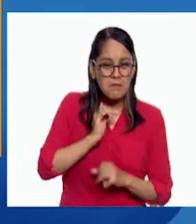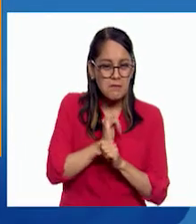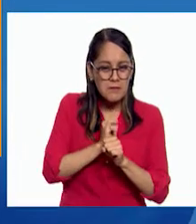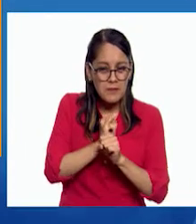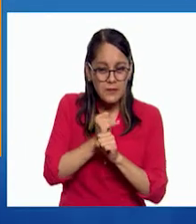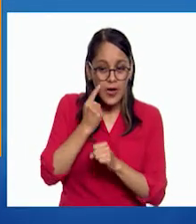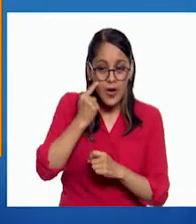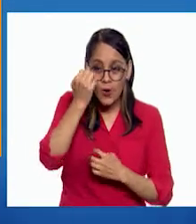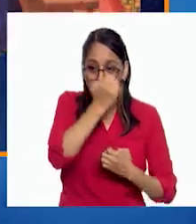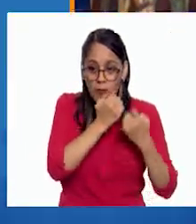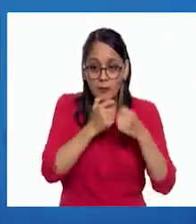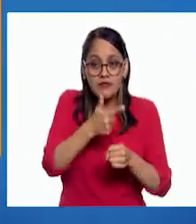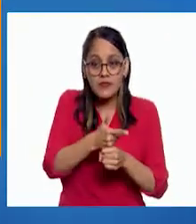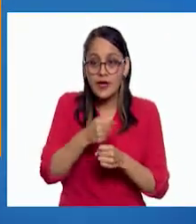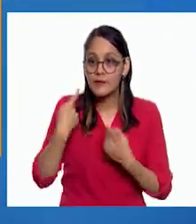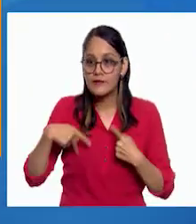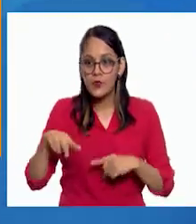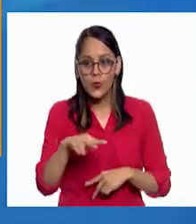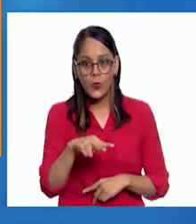observaciones.